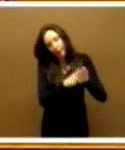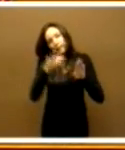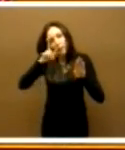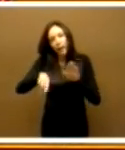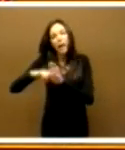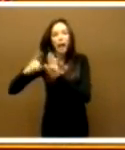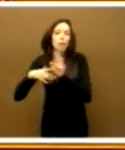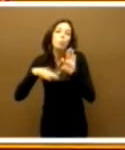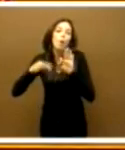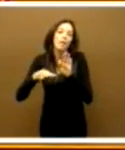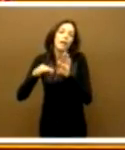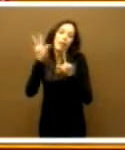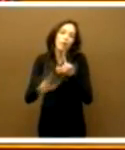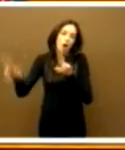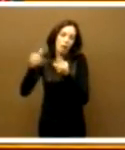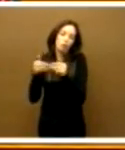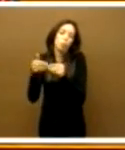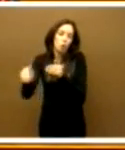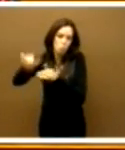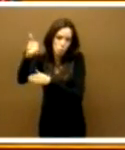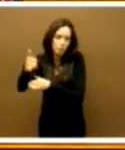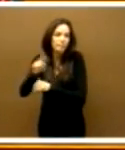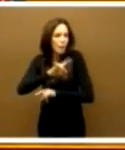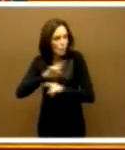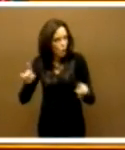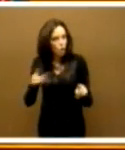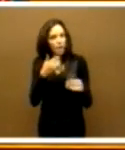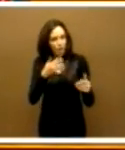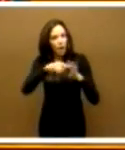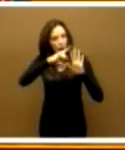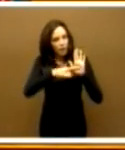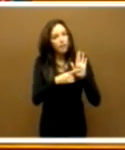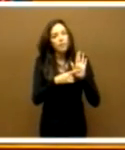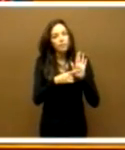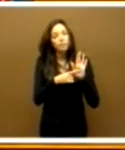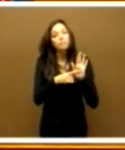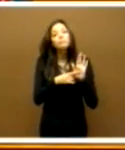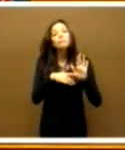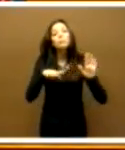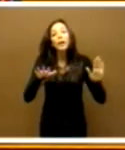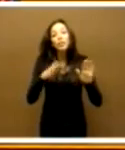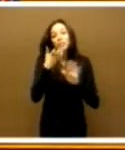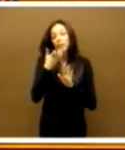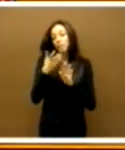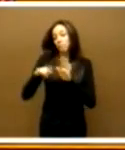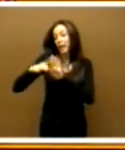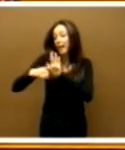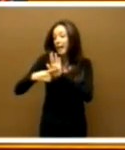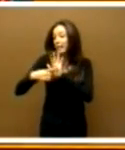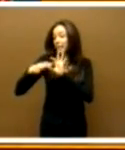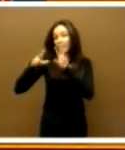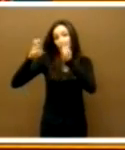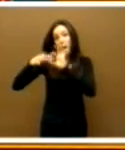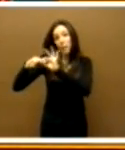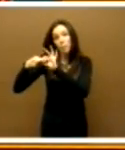que podemos llegar a tener a nivel nacional. Pero tampoco acaba, señora consejera, porque exista legislación al respecto,